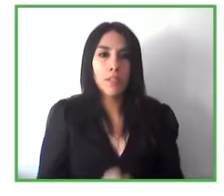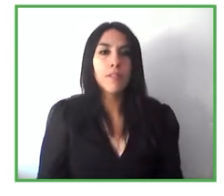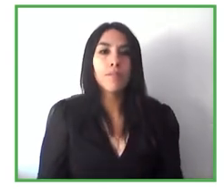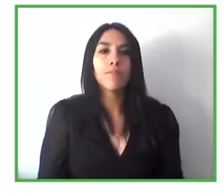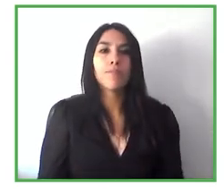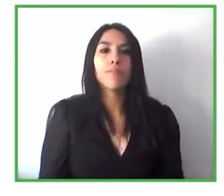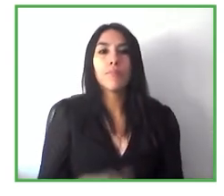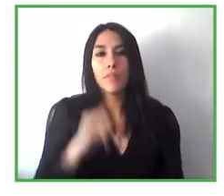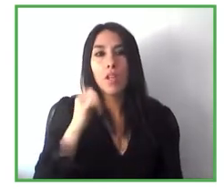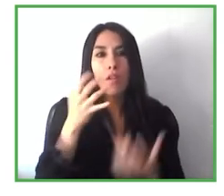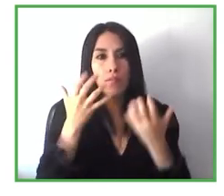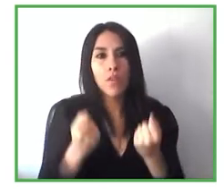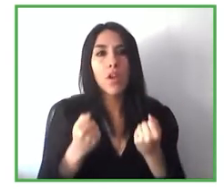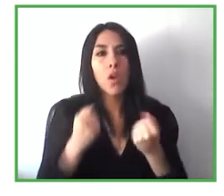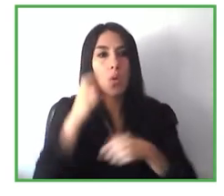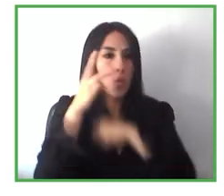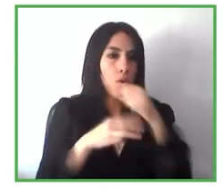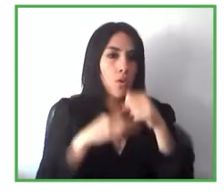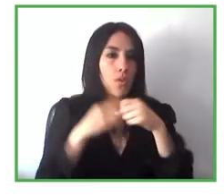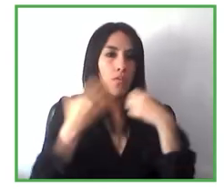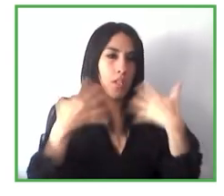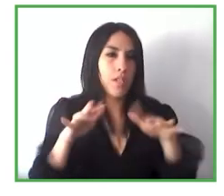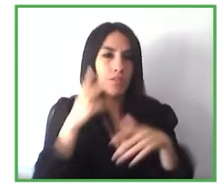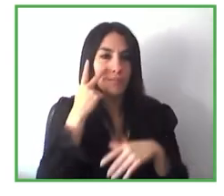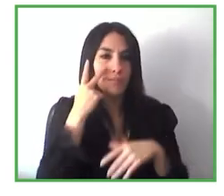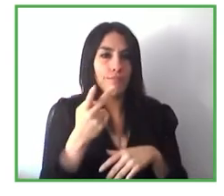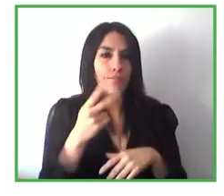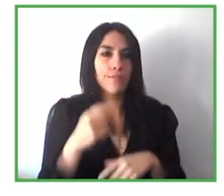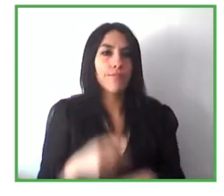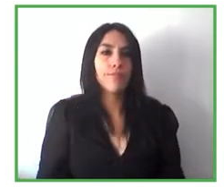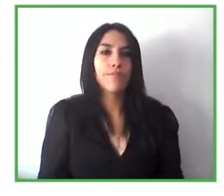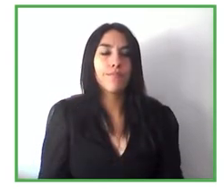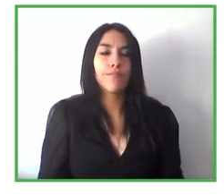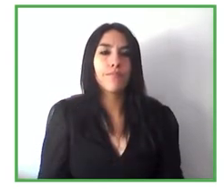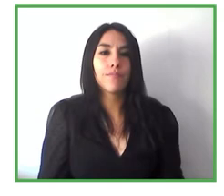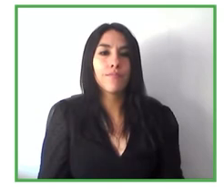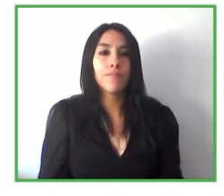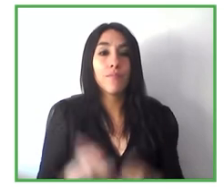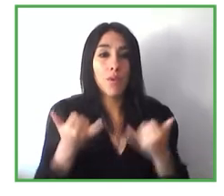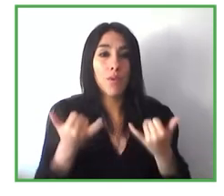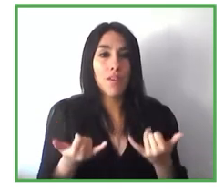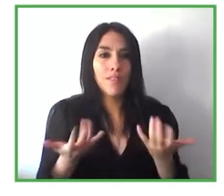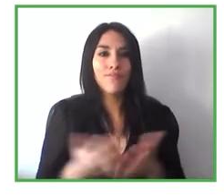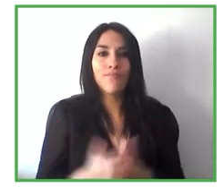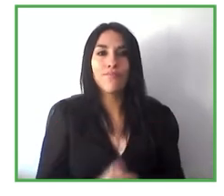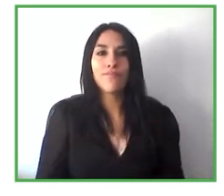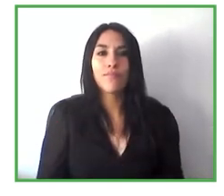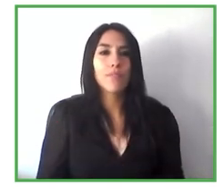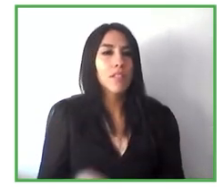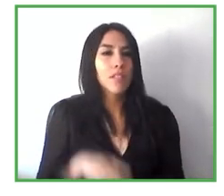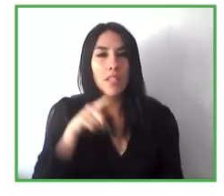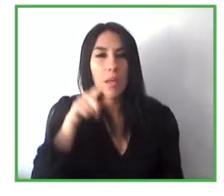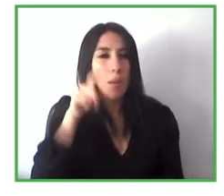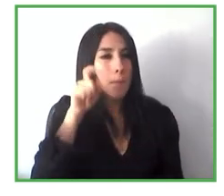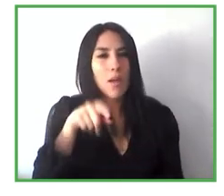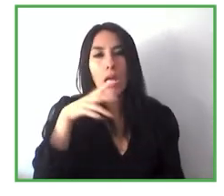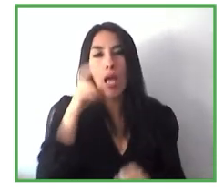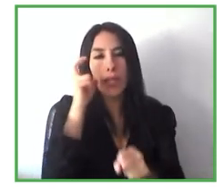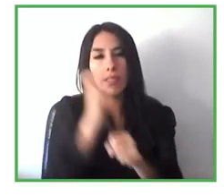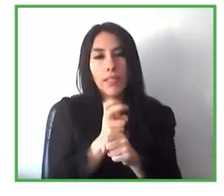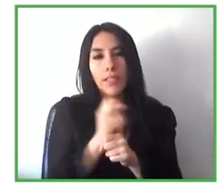mundo físico evidentemente por cuestiones de coste etcétera es siempre más complejo pero ya digo ya estamos empezando a